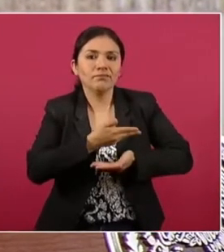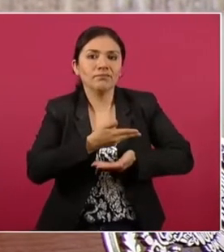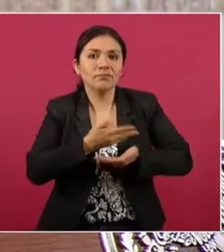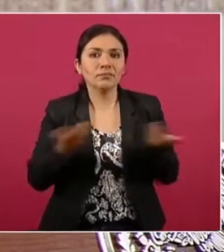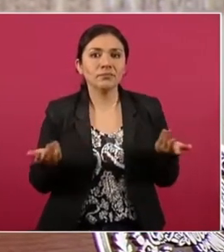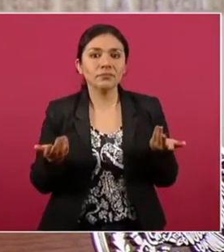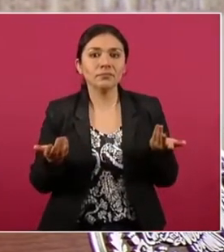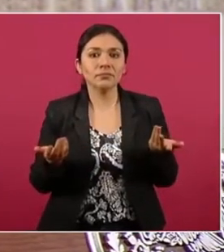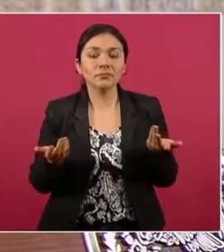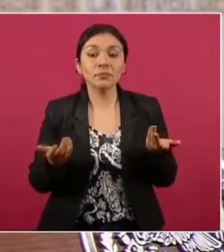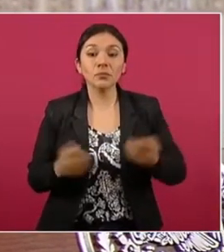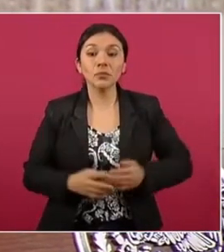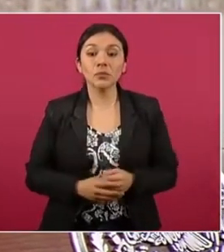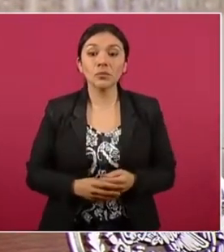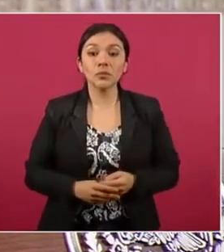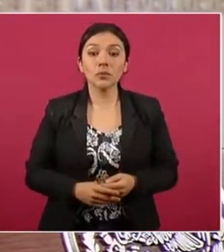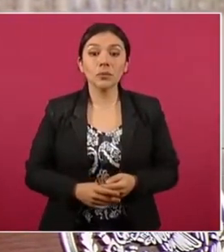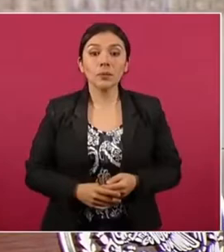Es decir,